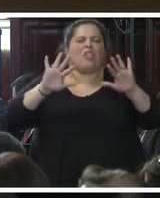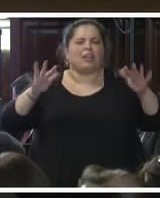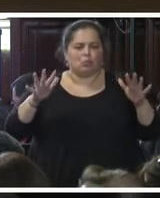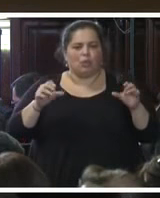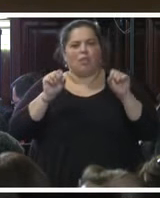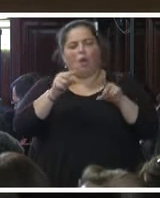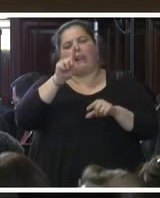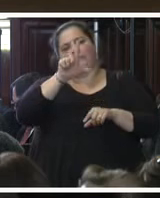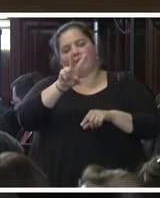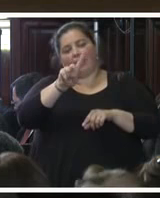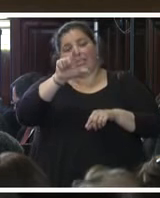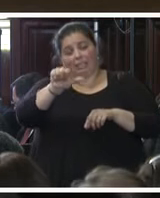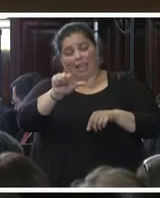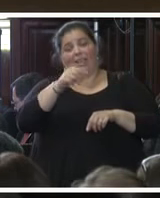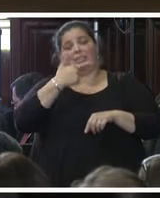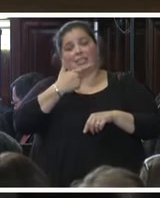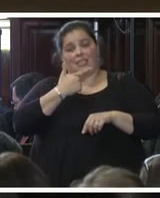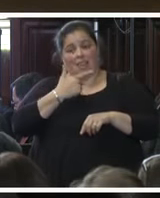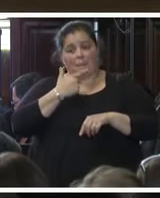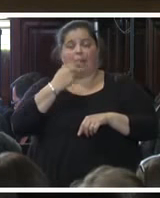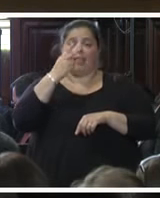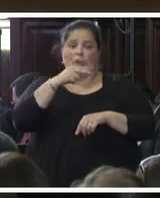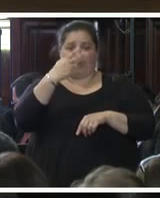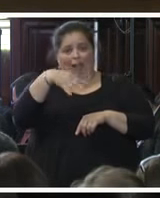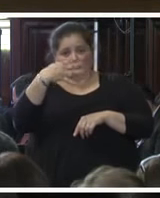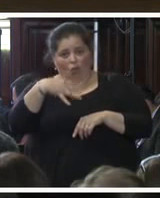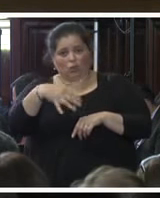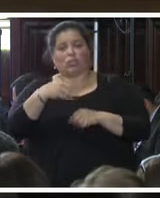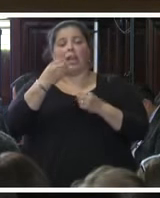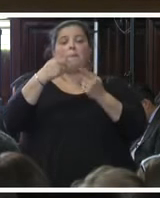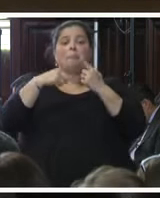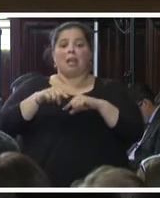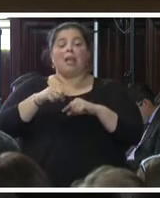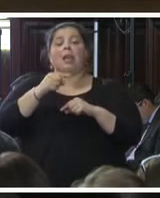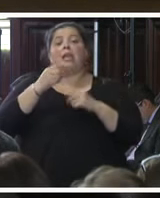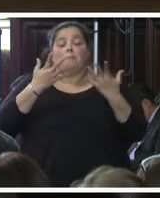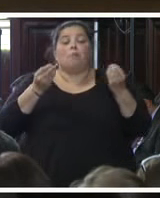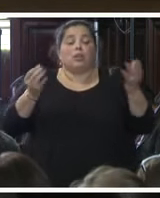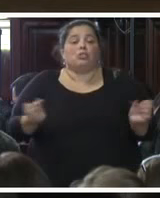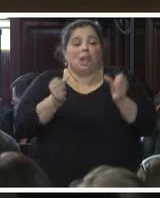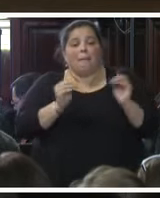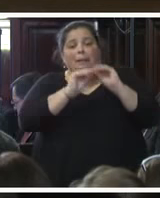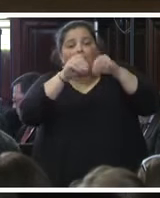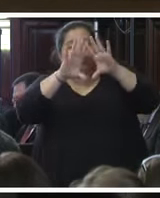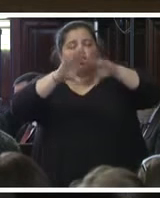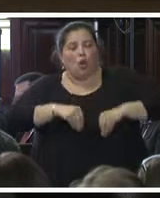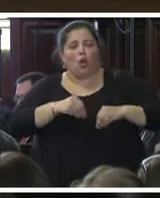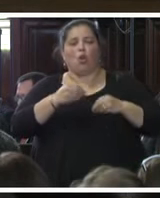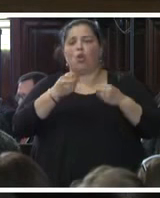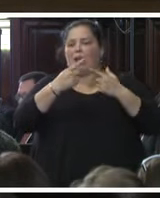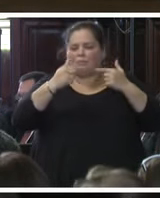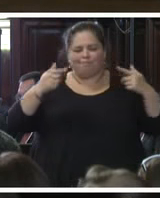septiembre de 2014 en Iguala y por ello se han aplicado todos los recursos humanos y